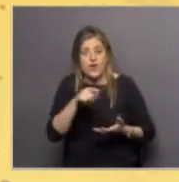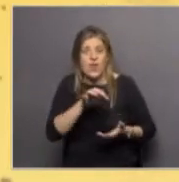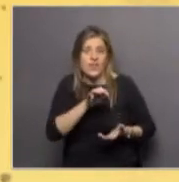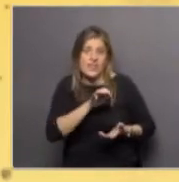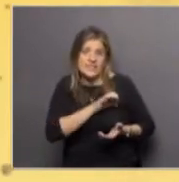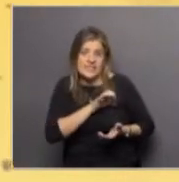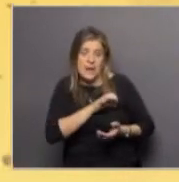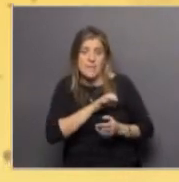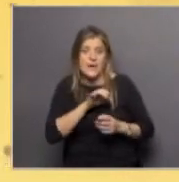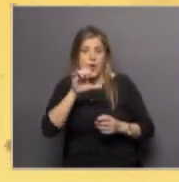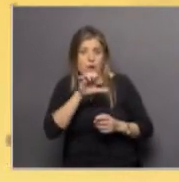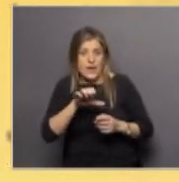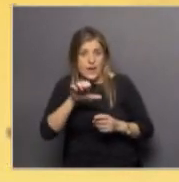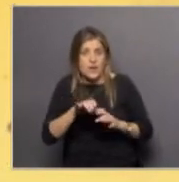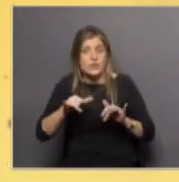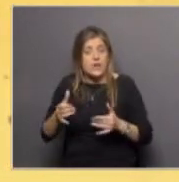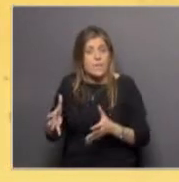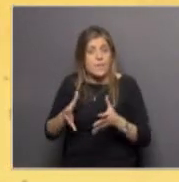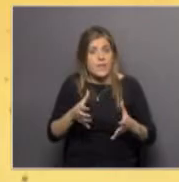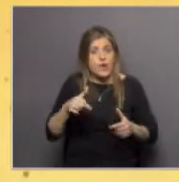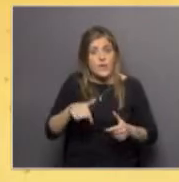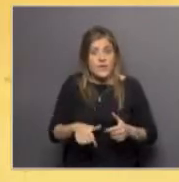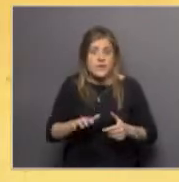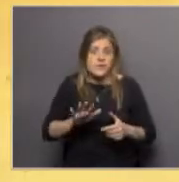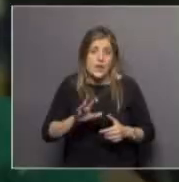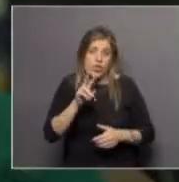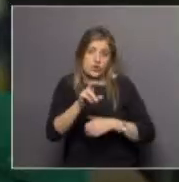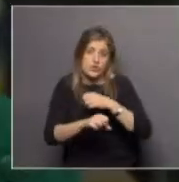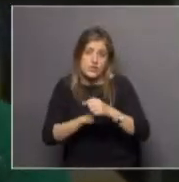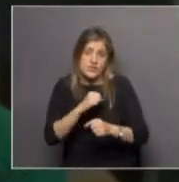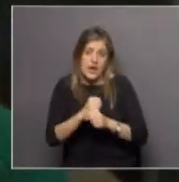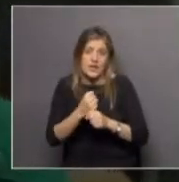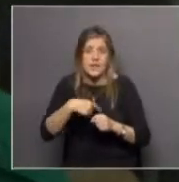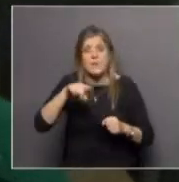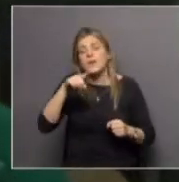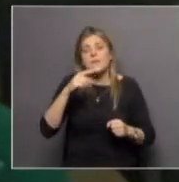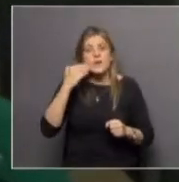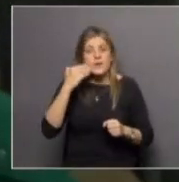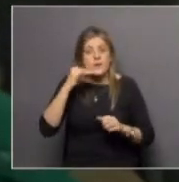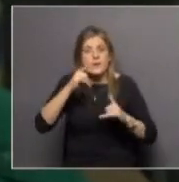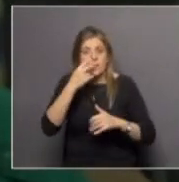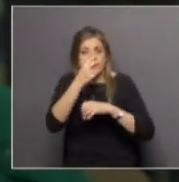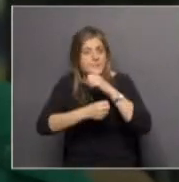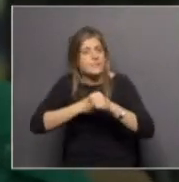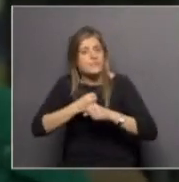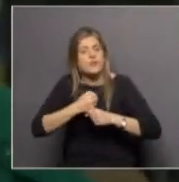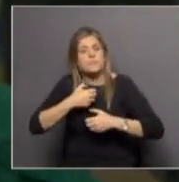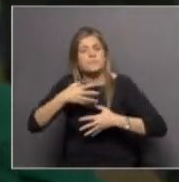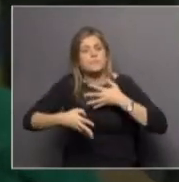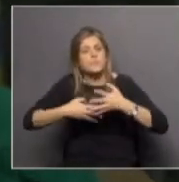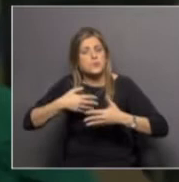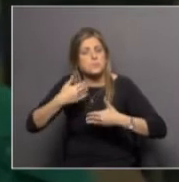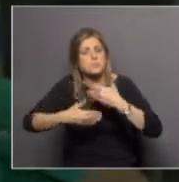o enero, pero a mis manos llegó ahora y cumple los dos años ahora el primero de abril. sea, dos años está funcionando,